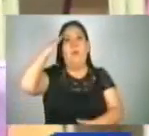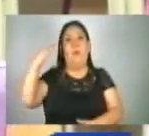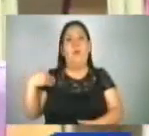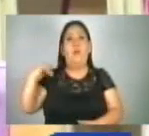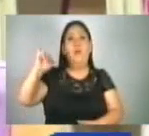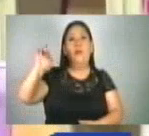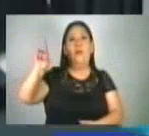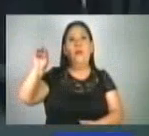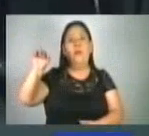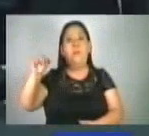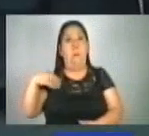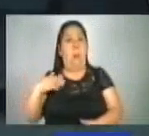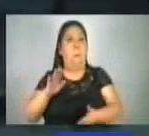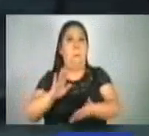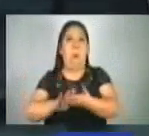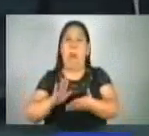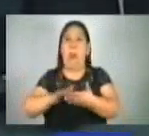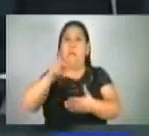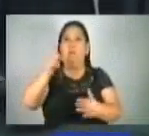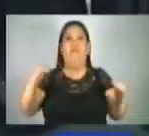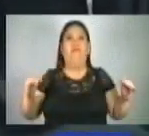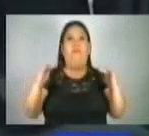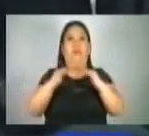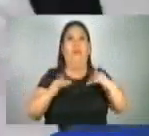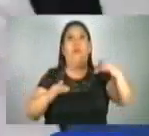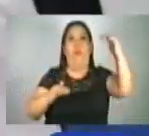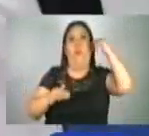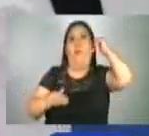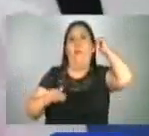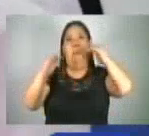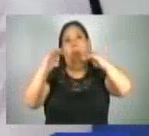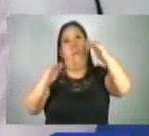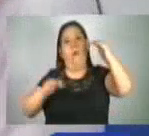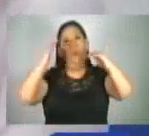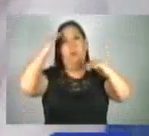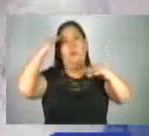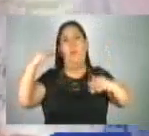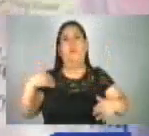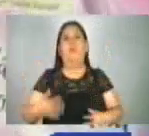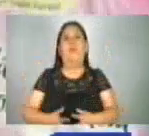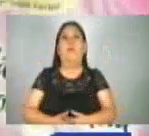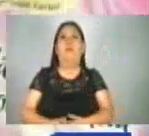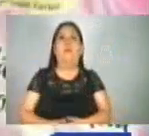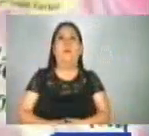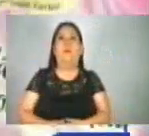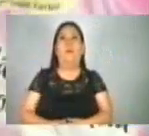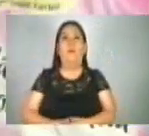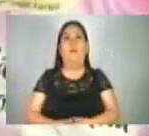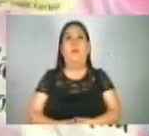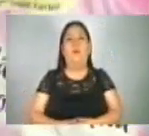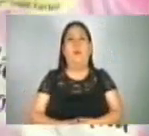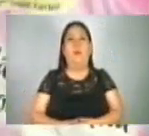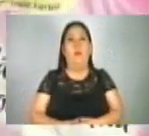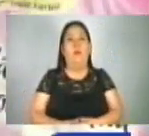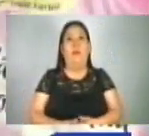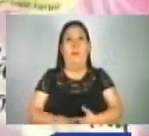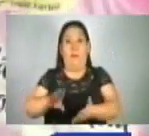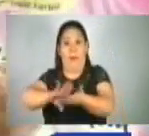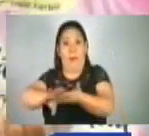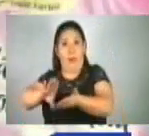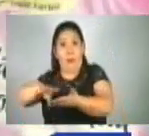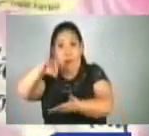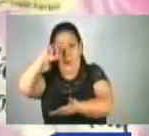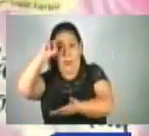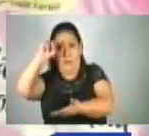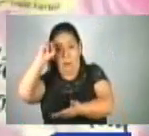desigualdades como el salario entre hombres y mujeres siguen estando vigentes. Por un lado, a nivel de remuneración económica,